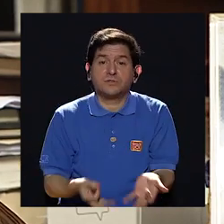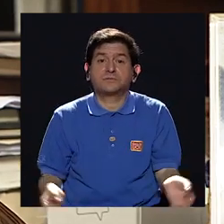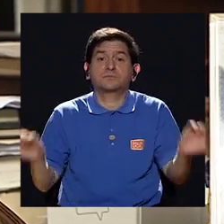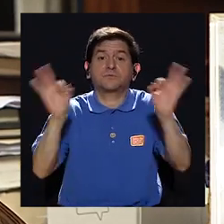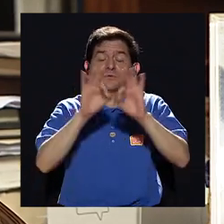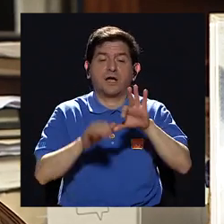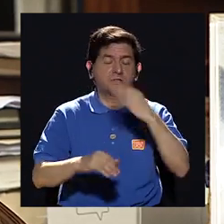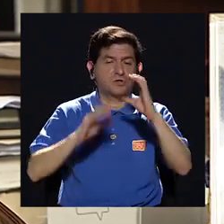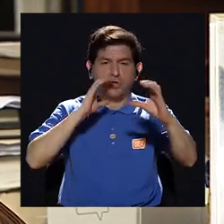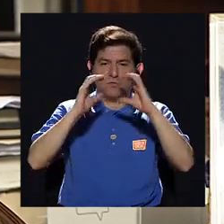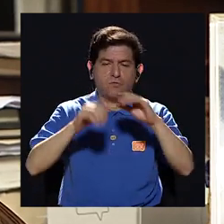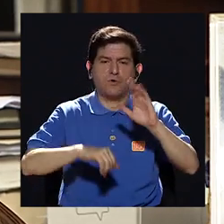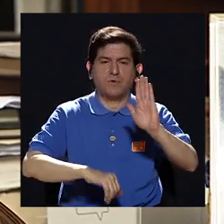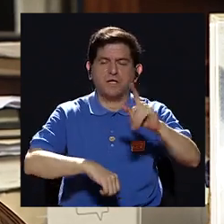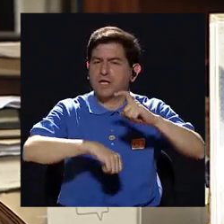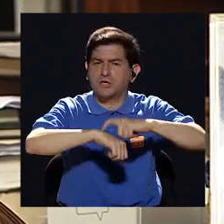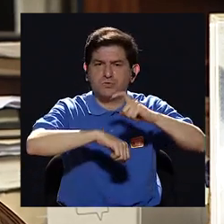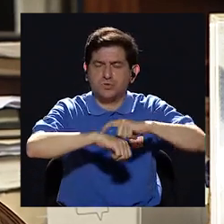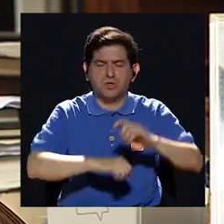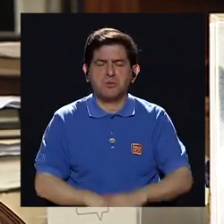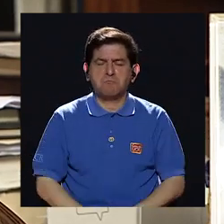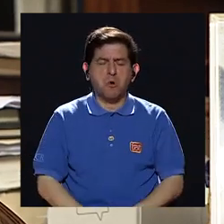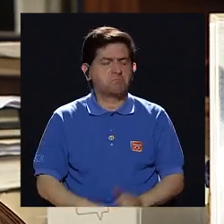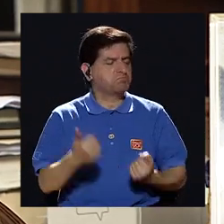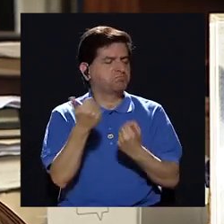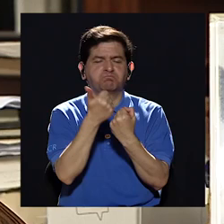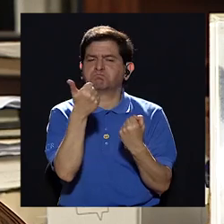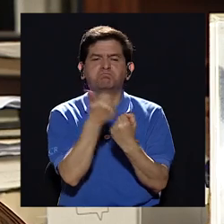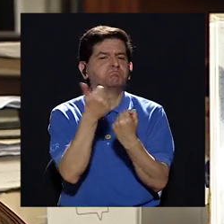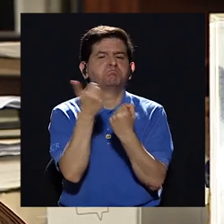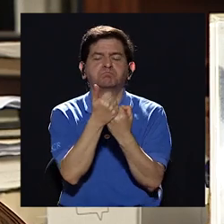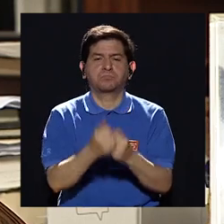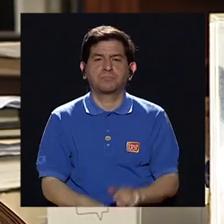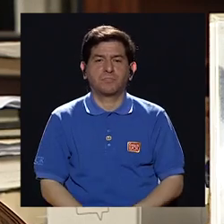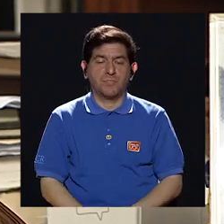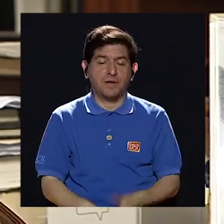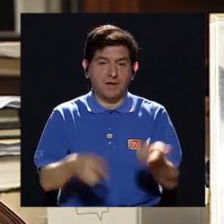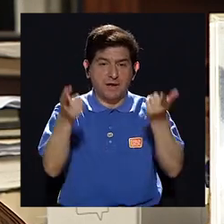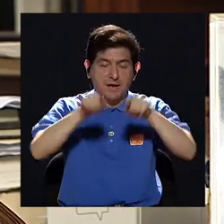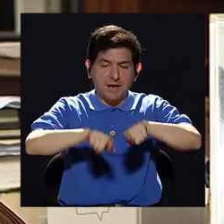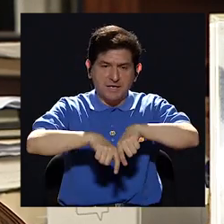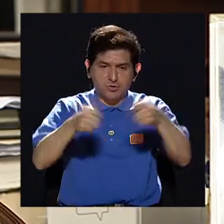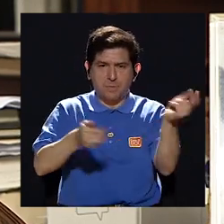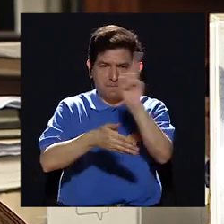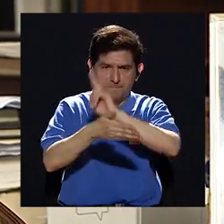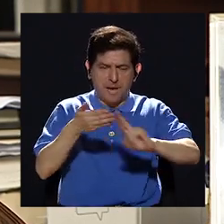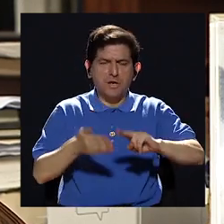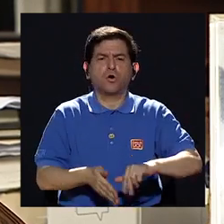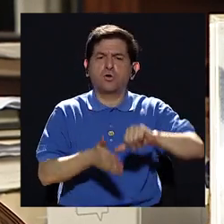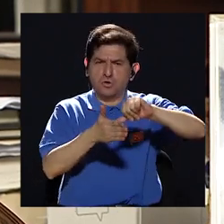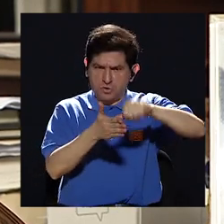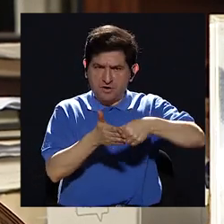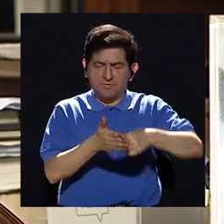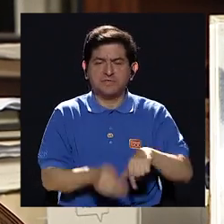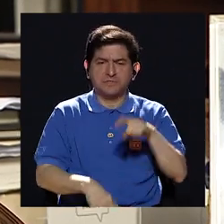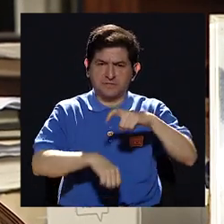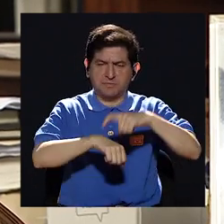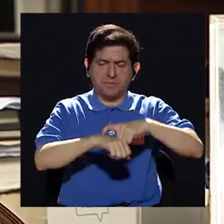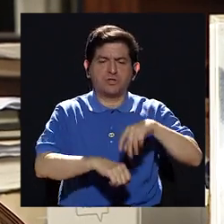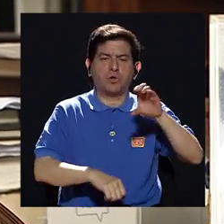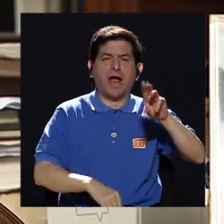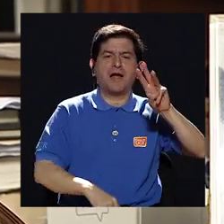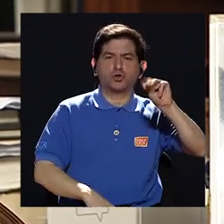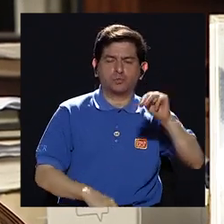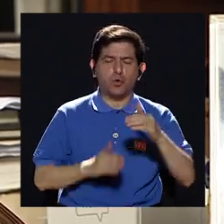como muchos medios de comunicación en un momento determinado nos le dieron un respaldo y destaca en el caso de Semanario Universidad liderado por don Carlos